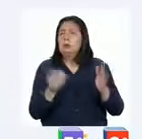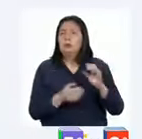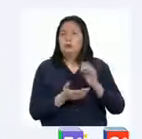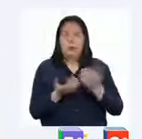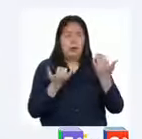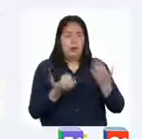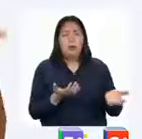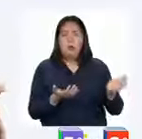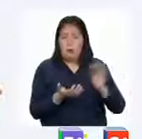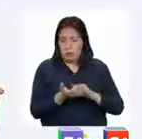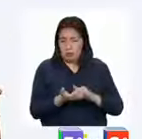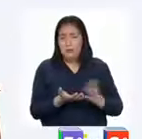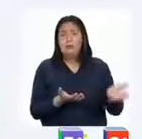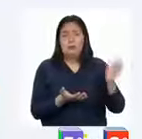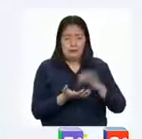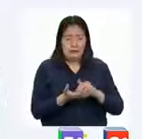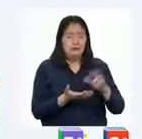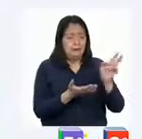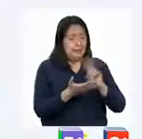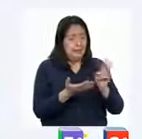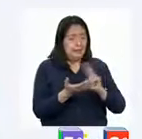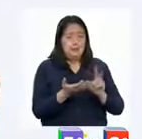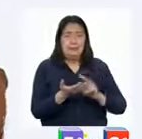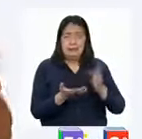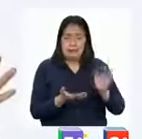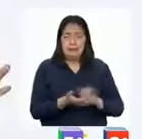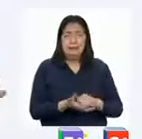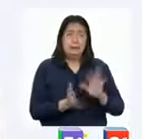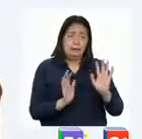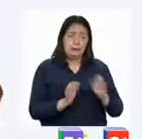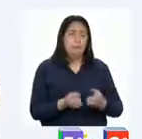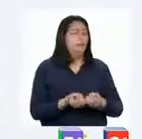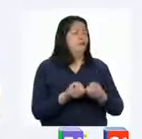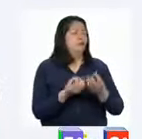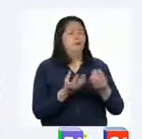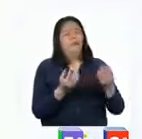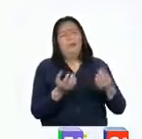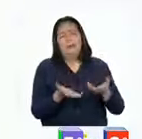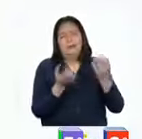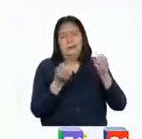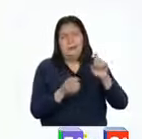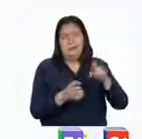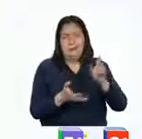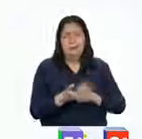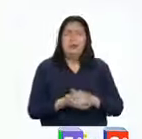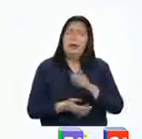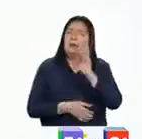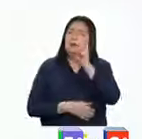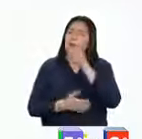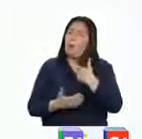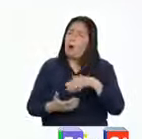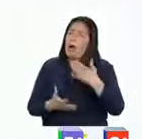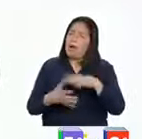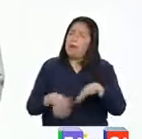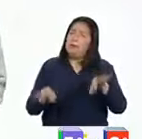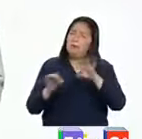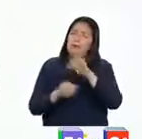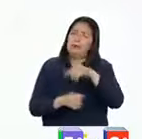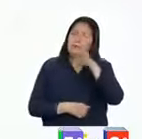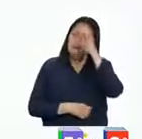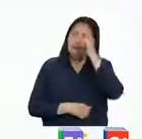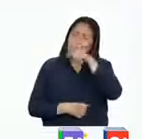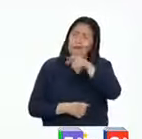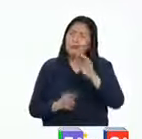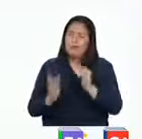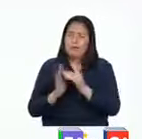lo hicimos hoy, debes volver a leer esa parte del texto las veces que sean necesarias. Profesora, ¿qué importante es que las chicas y